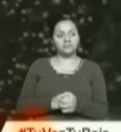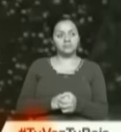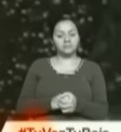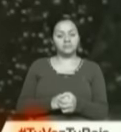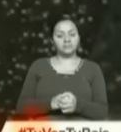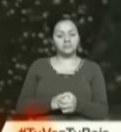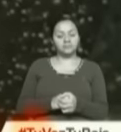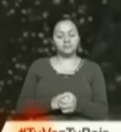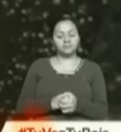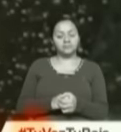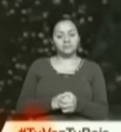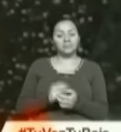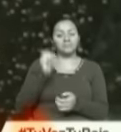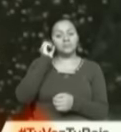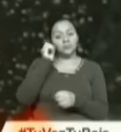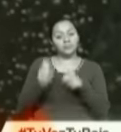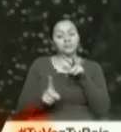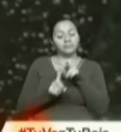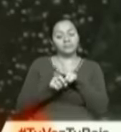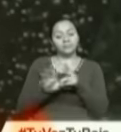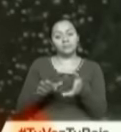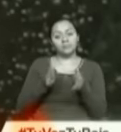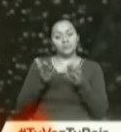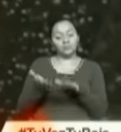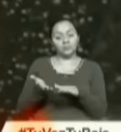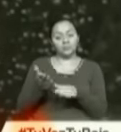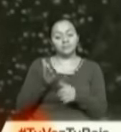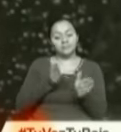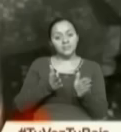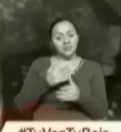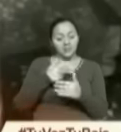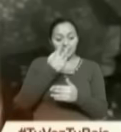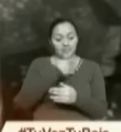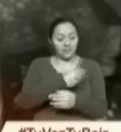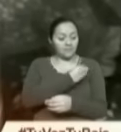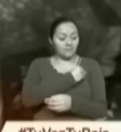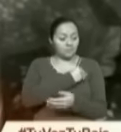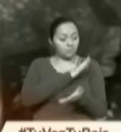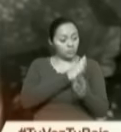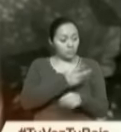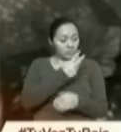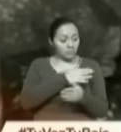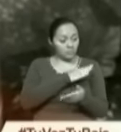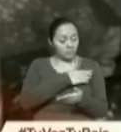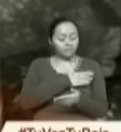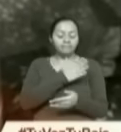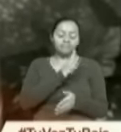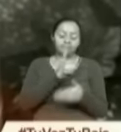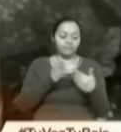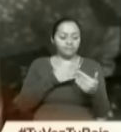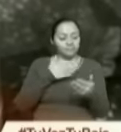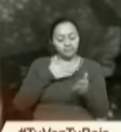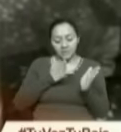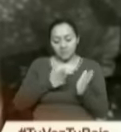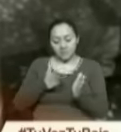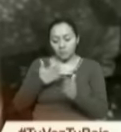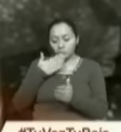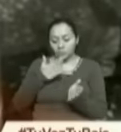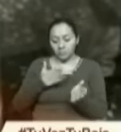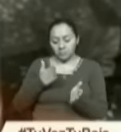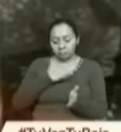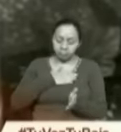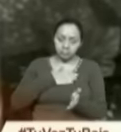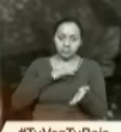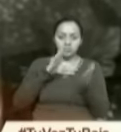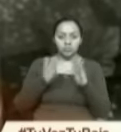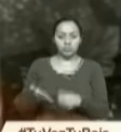La inesperada muerte de Debbie Reynolds, mientras preparaba los funerales de su hija, ha hecho coincidir en el paseo de la fama de Hollywood amantes del cine clásico con